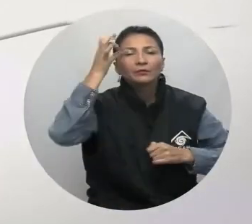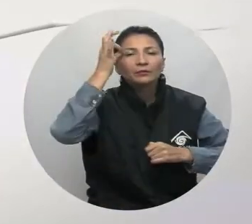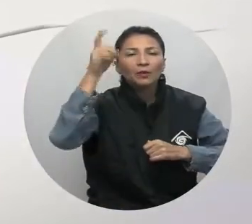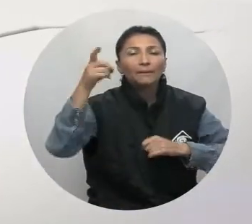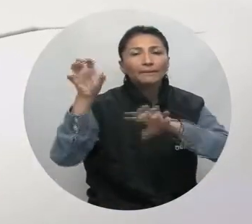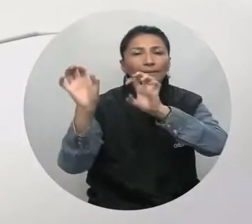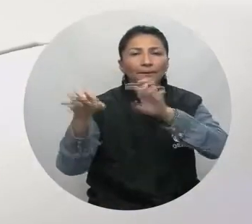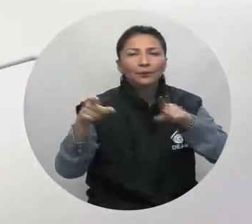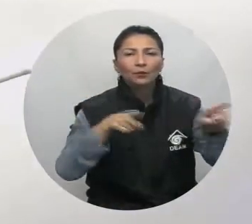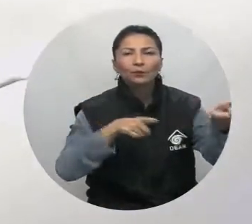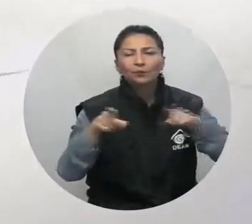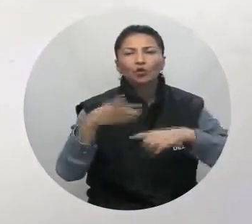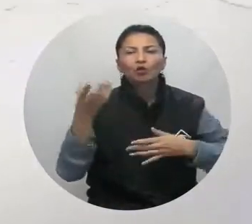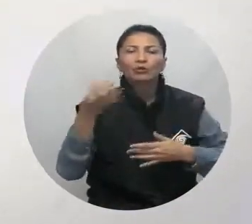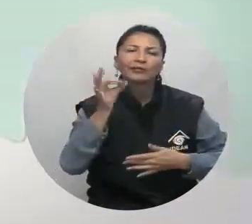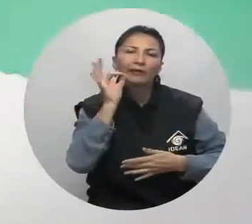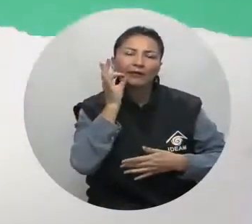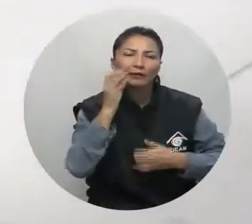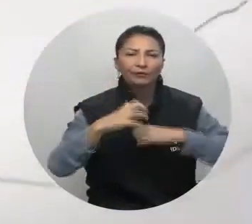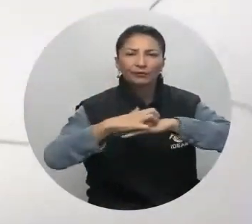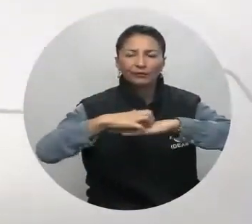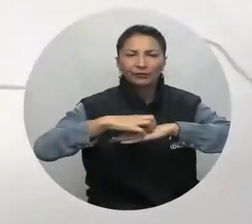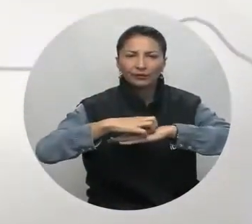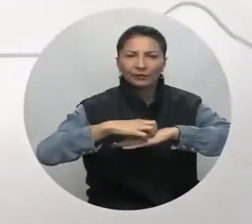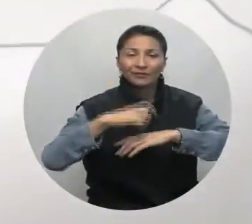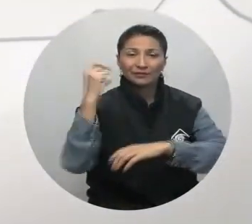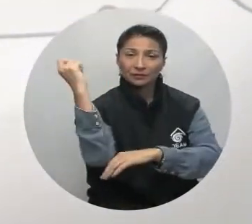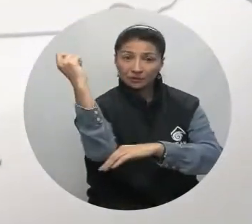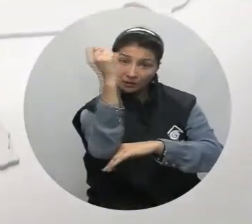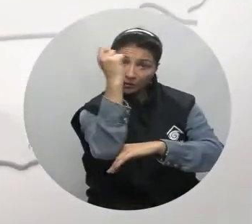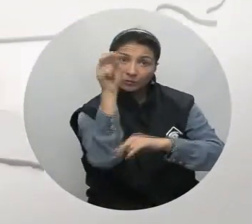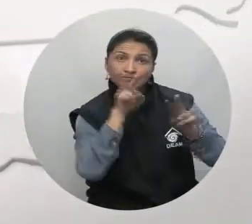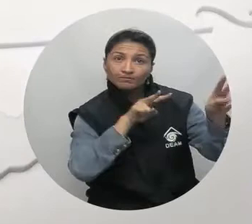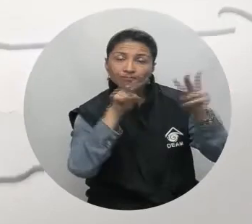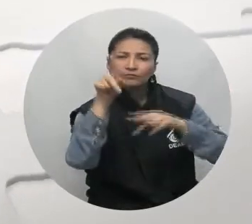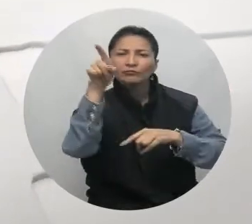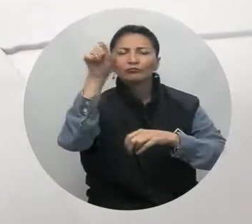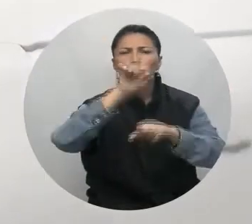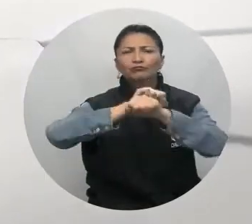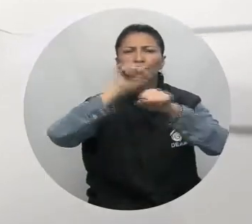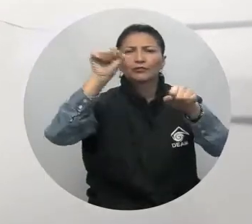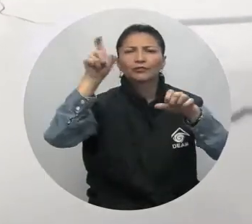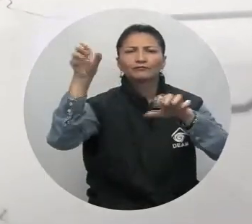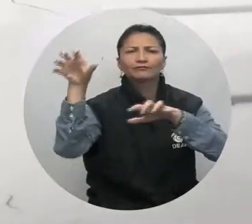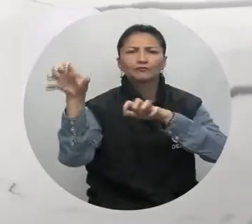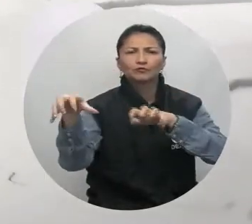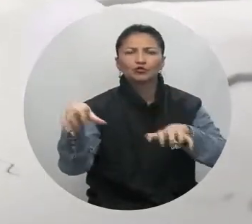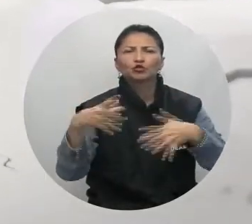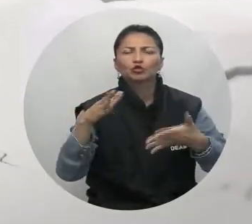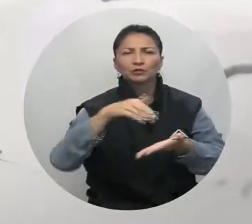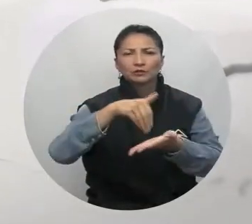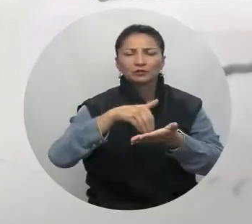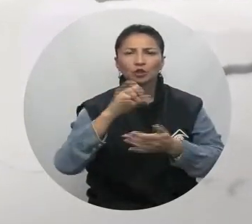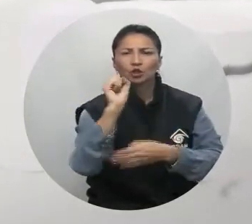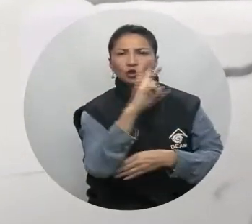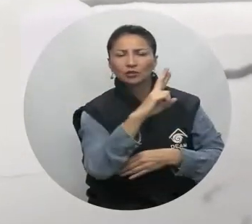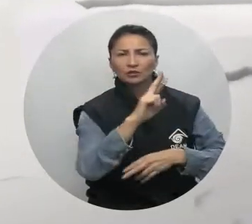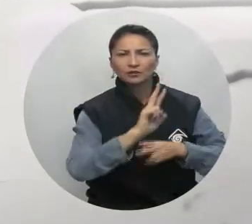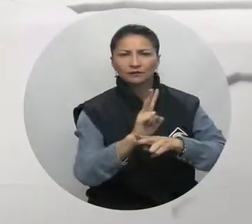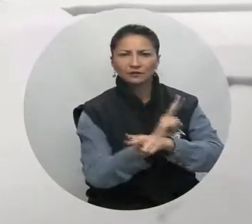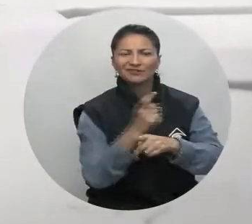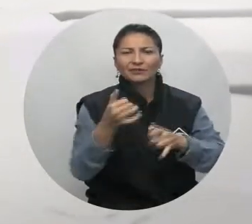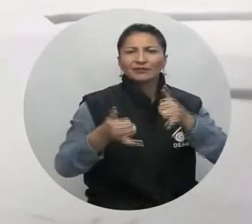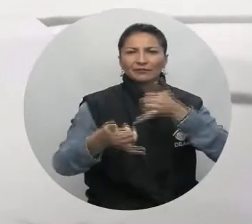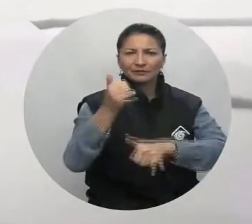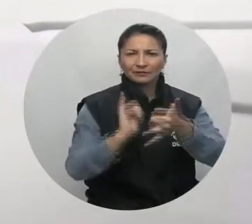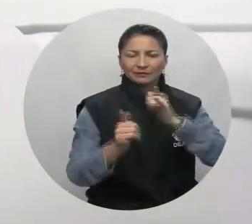descartar precipitaciones ligeras en el norte de Caldas, Tolima. Los llanos orientales tendrán una mañana prevista con lluvias en el centro y oriente del